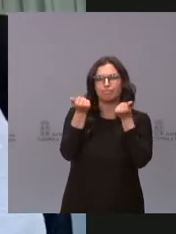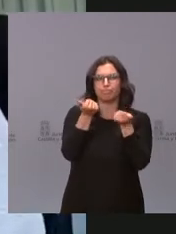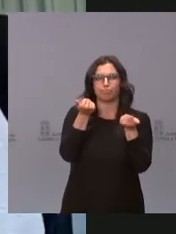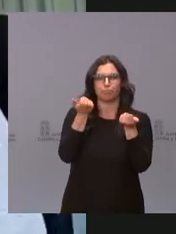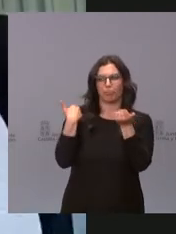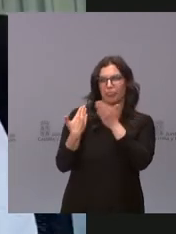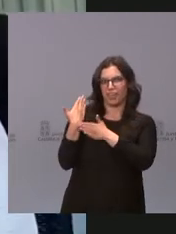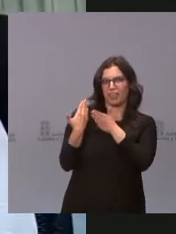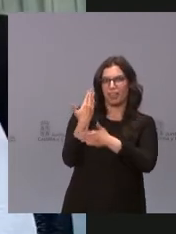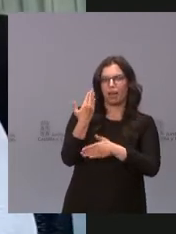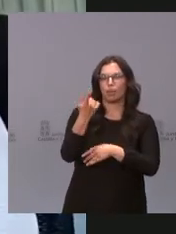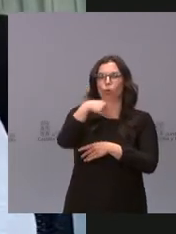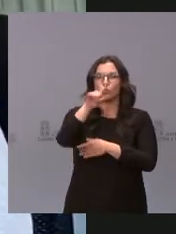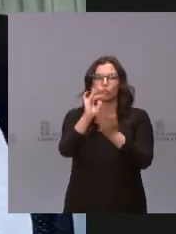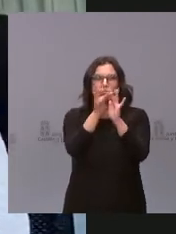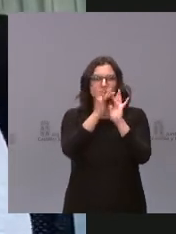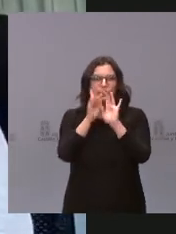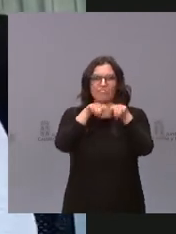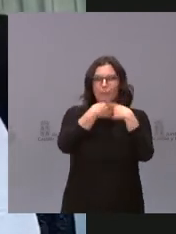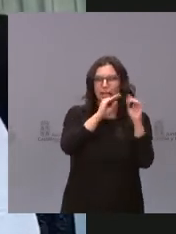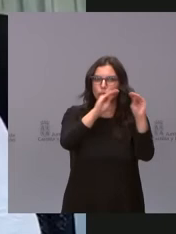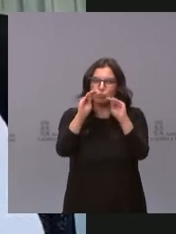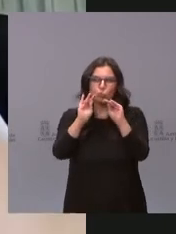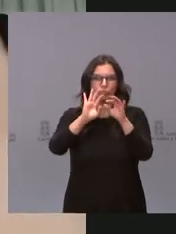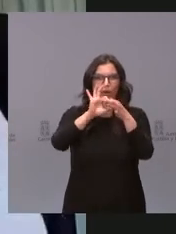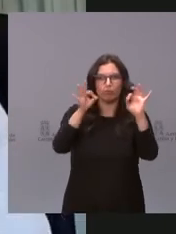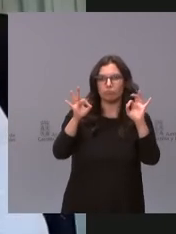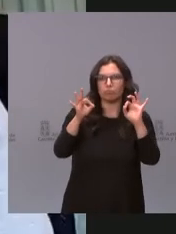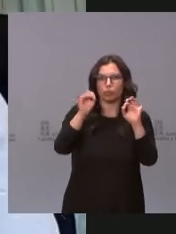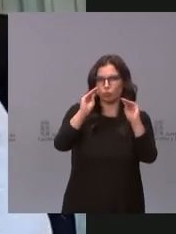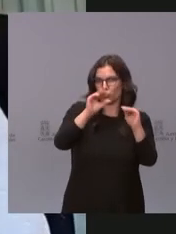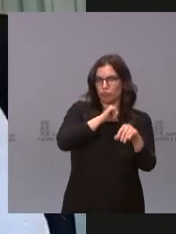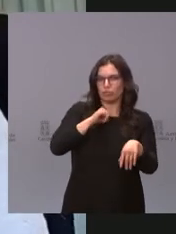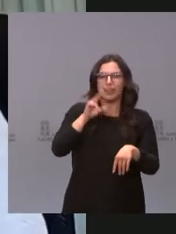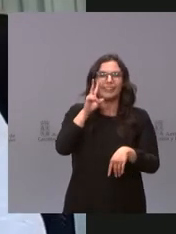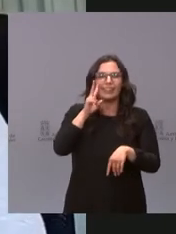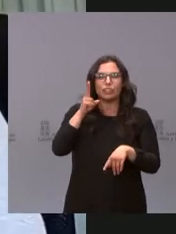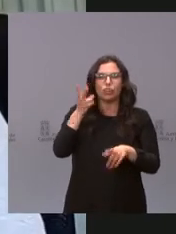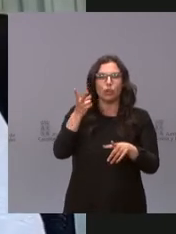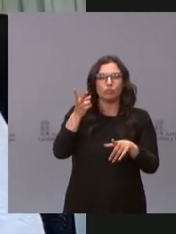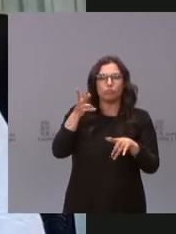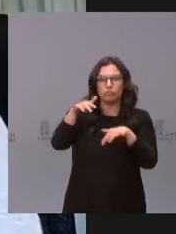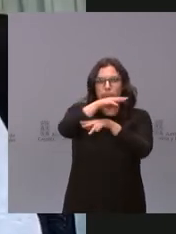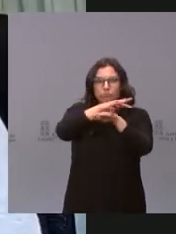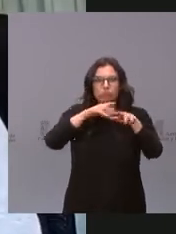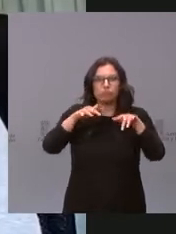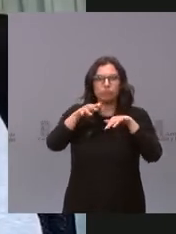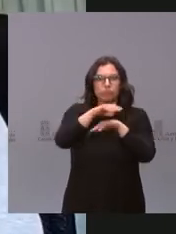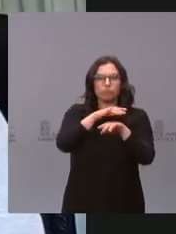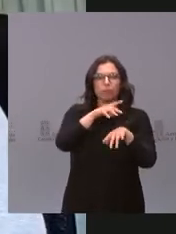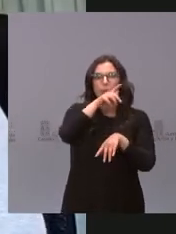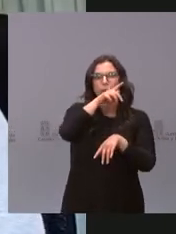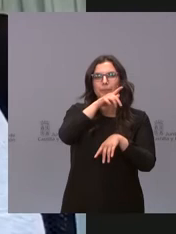hablado con familiares, con amigos, por cómo han visto el movimiento de personas